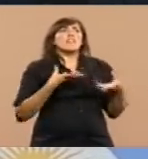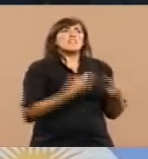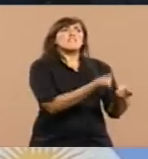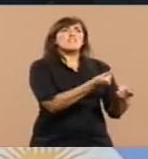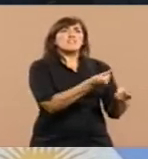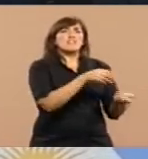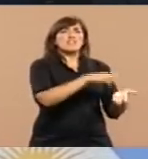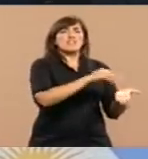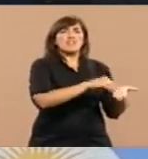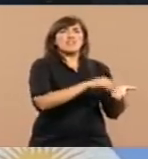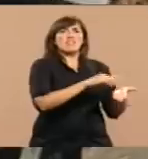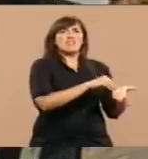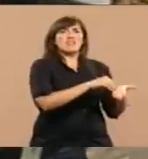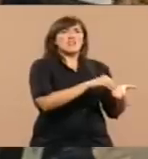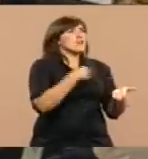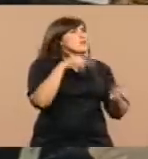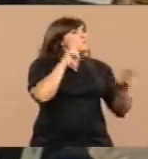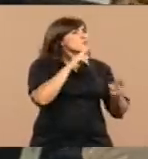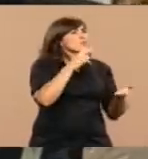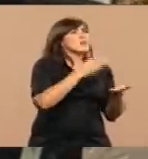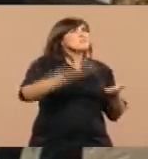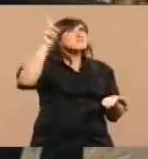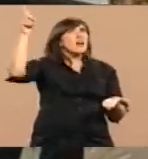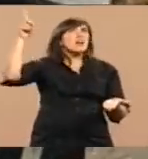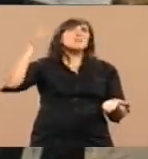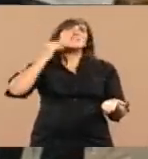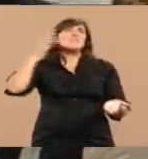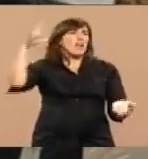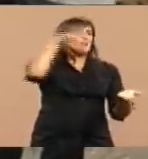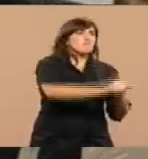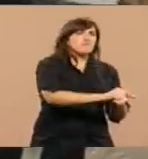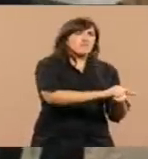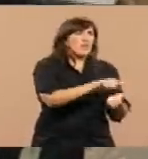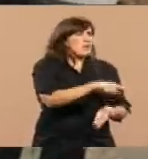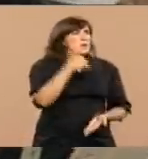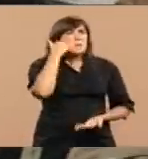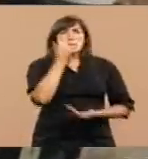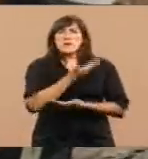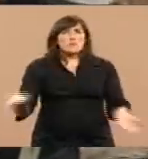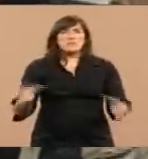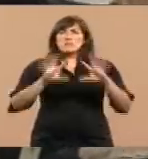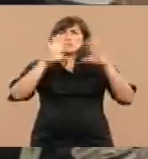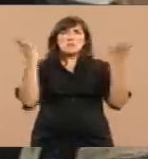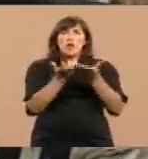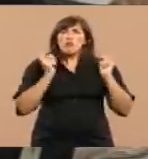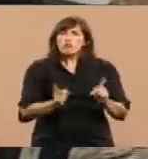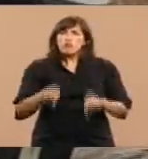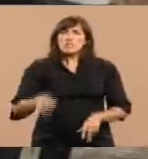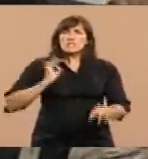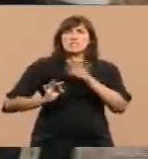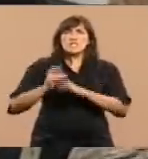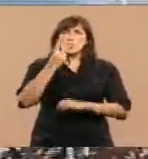y el rechazo al colonialismo que aún avergüenza a la humanidad en el siglo XXI.